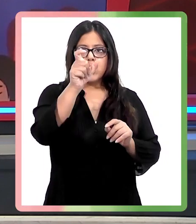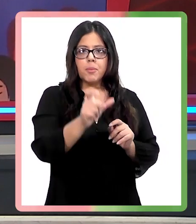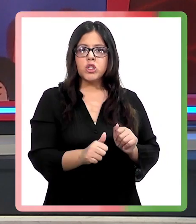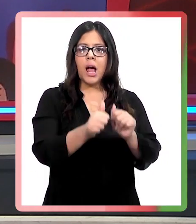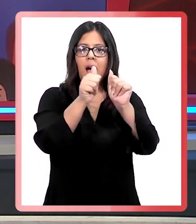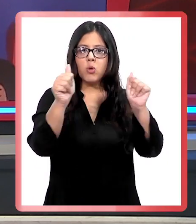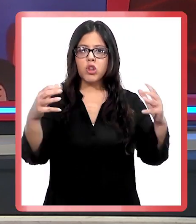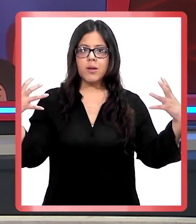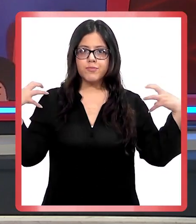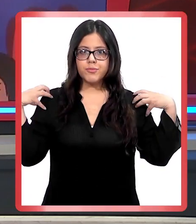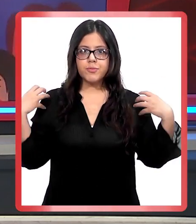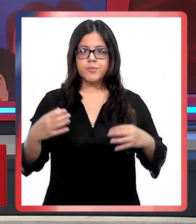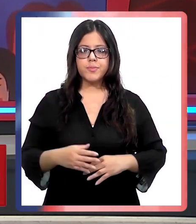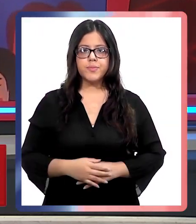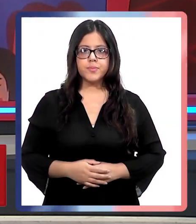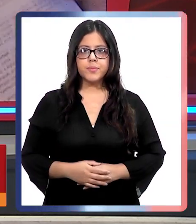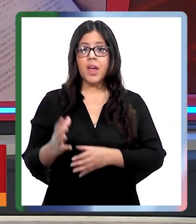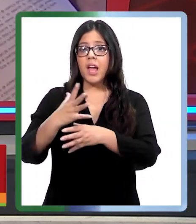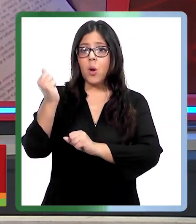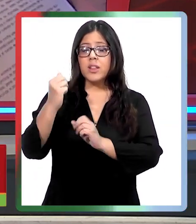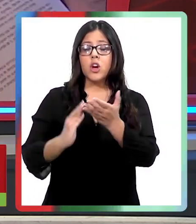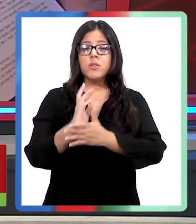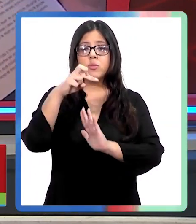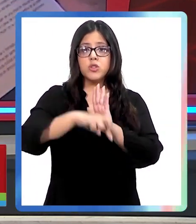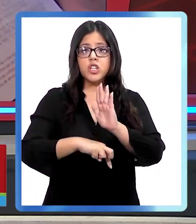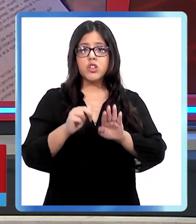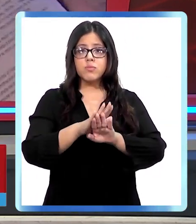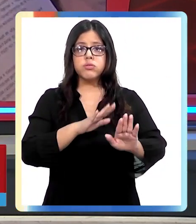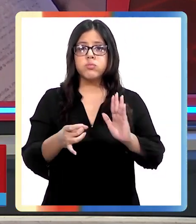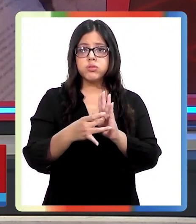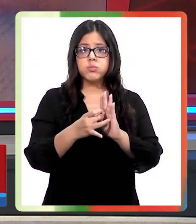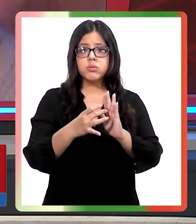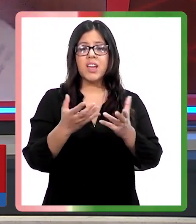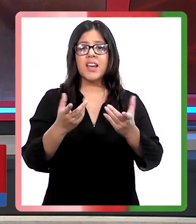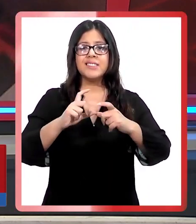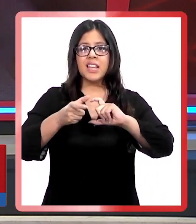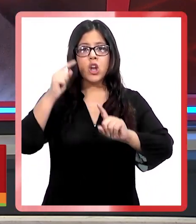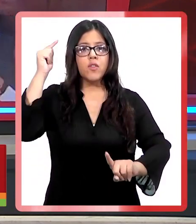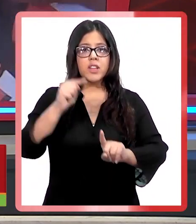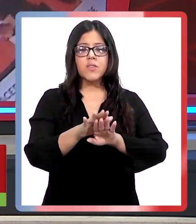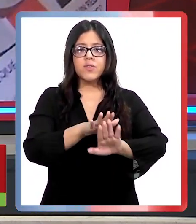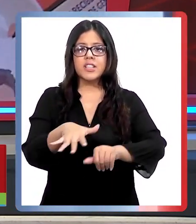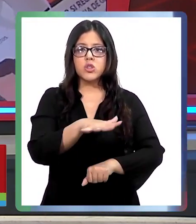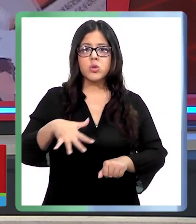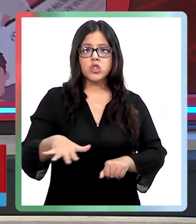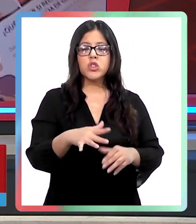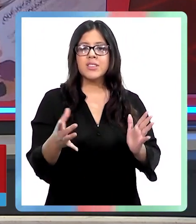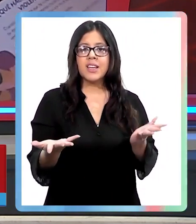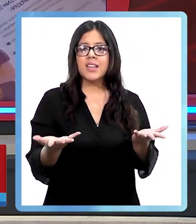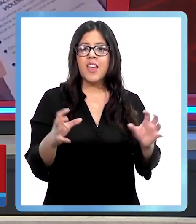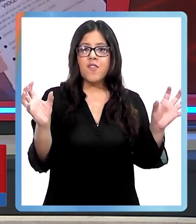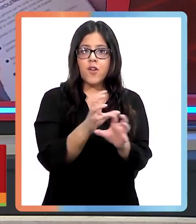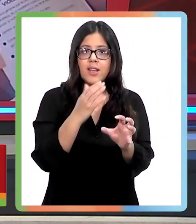En los Andes partió un proyecto de prevención de la violencia de género. El objetivo es evitar las situaciones de violencia y agresiones en las parejas